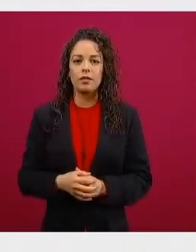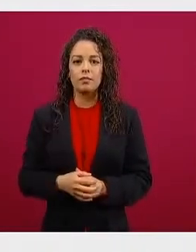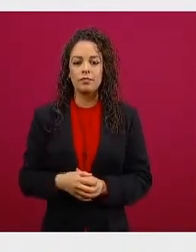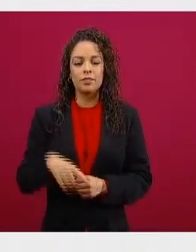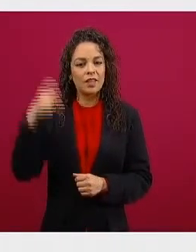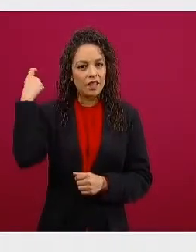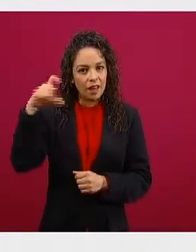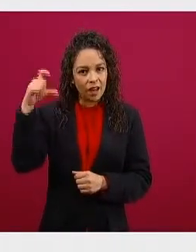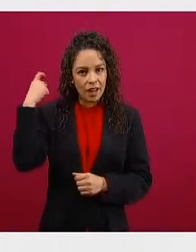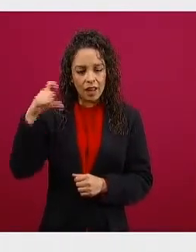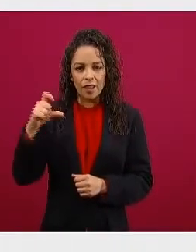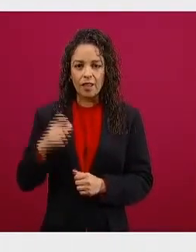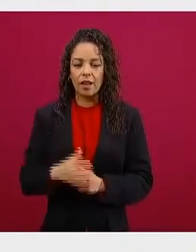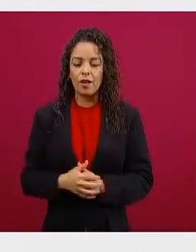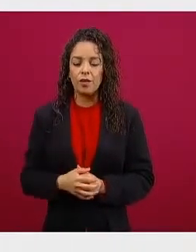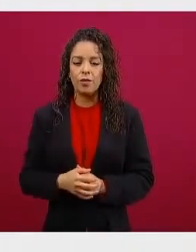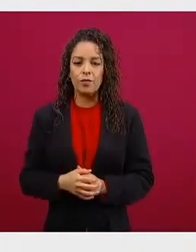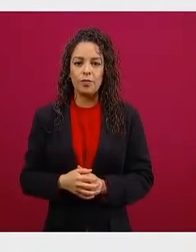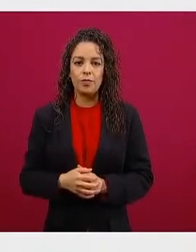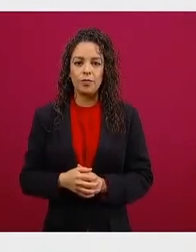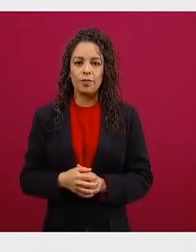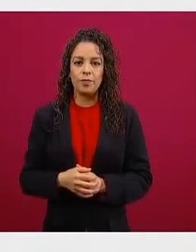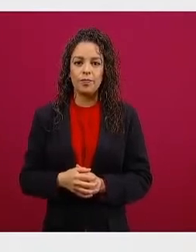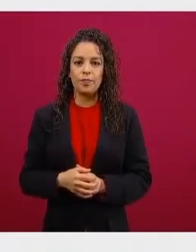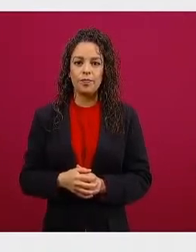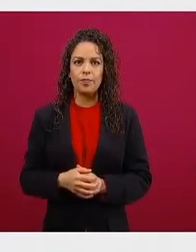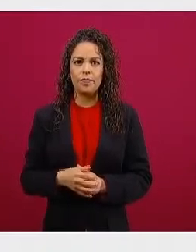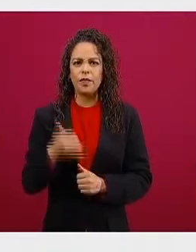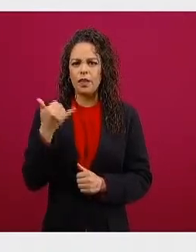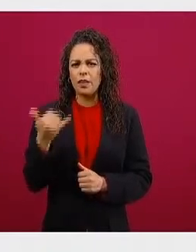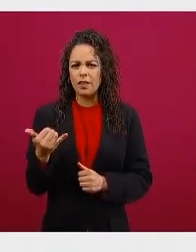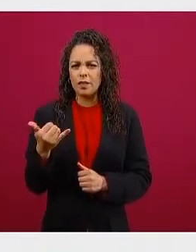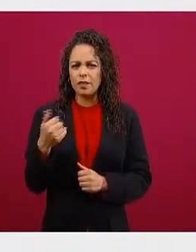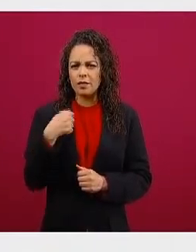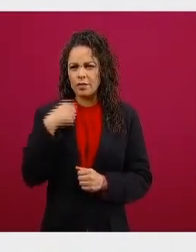Querétaro y creo que es